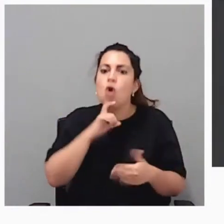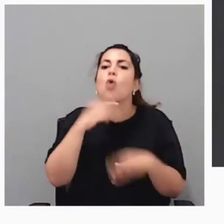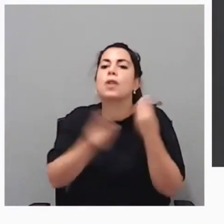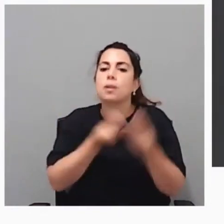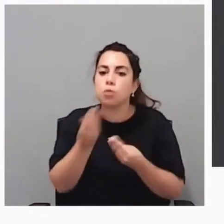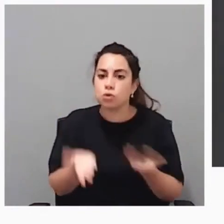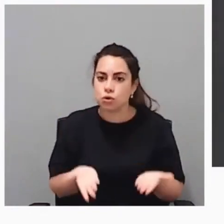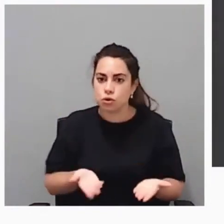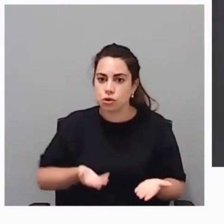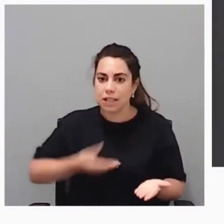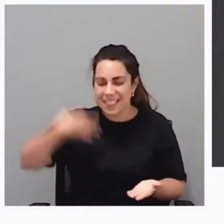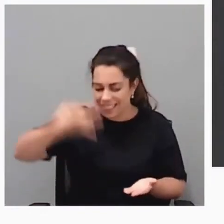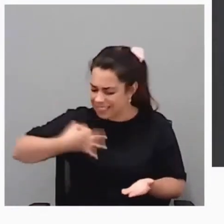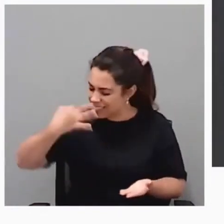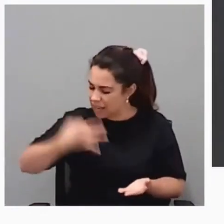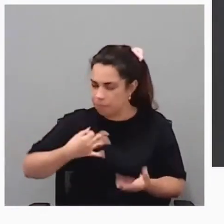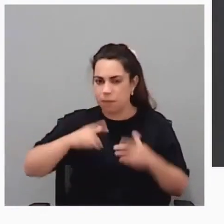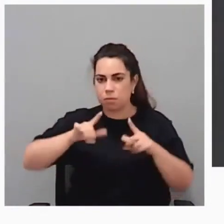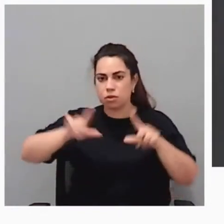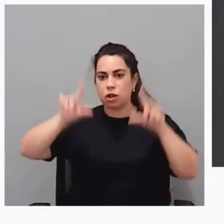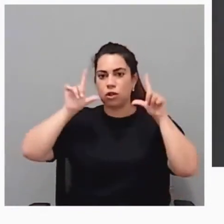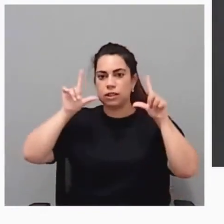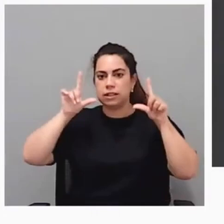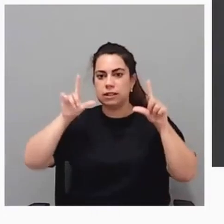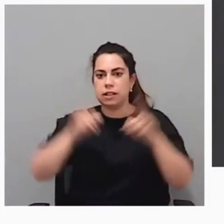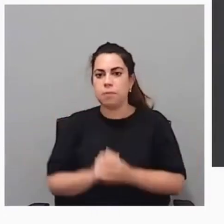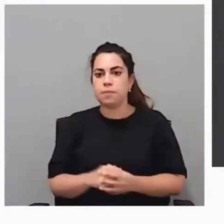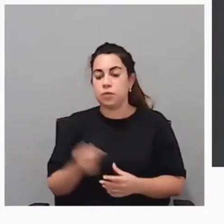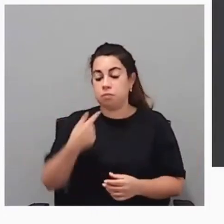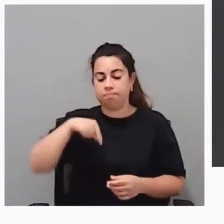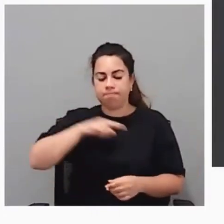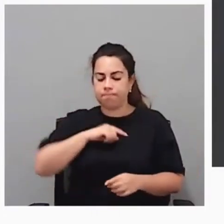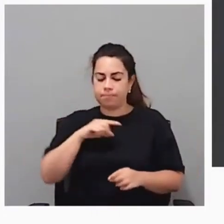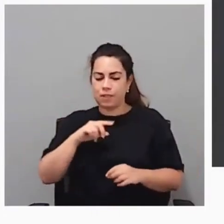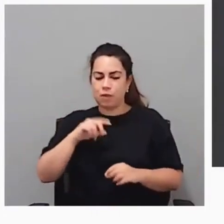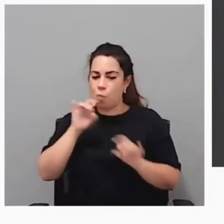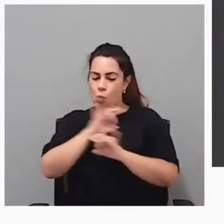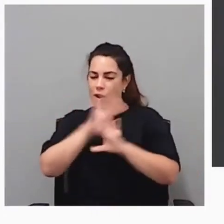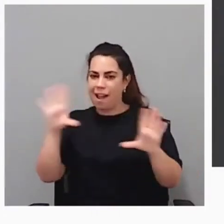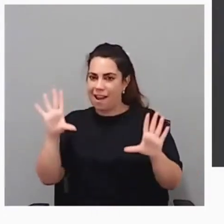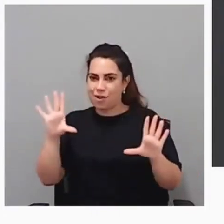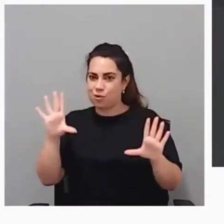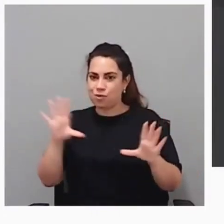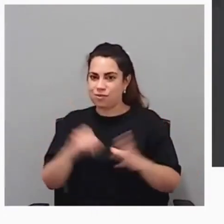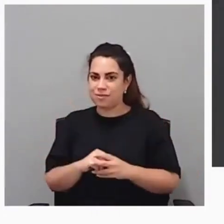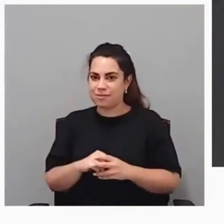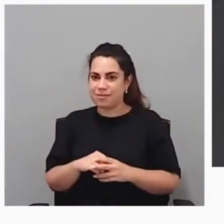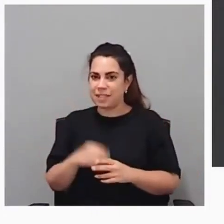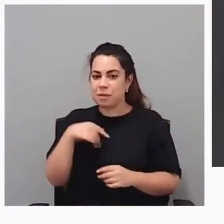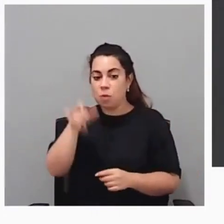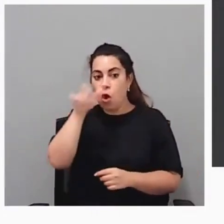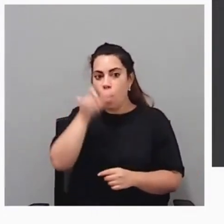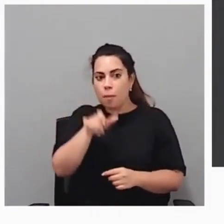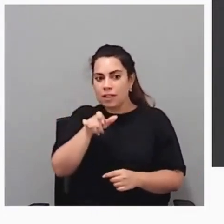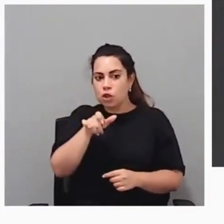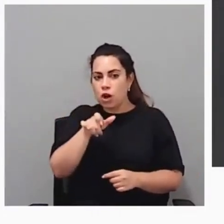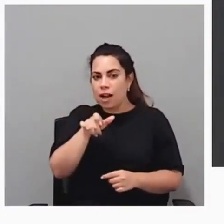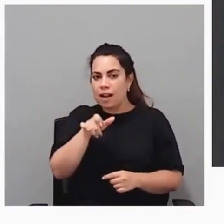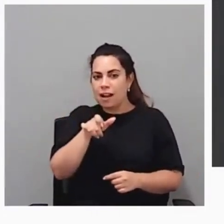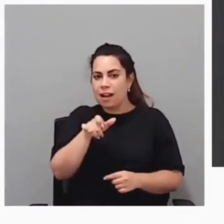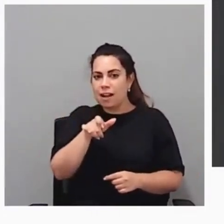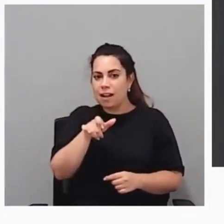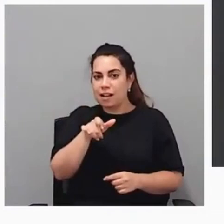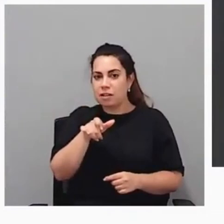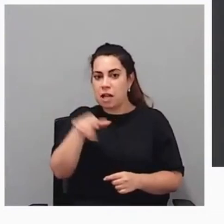También esto es una idea que tenemos también muy claros de la fundación. Es a cada esa persona a quien nos debemos. no es al